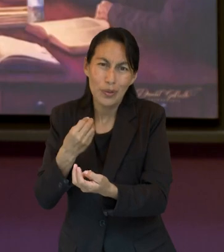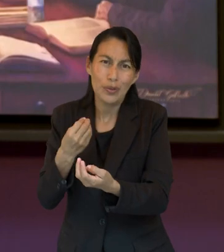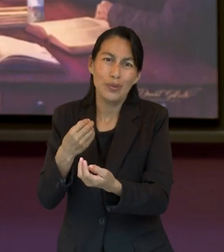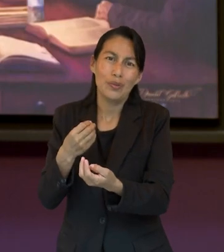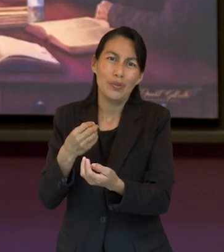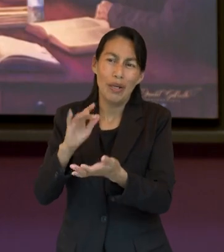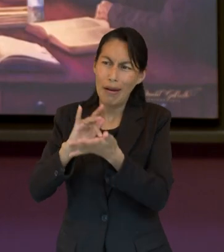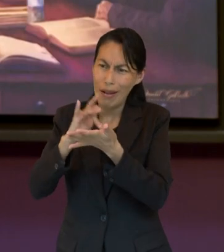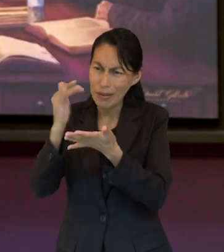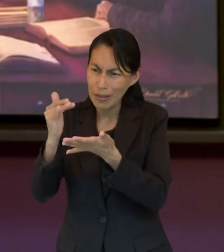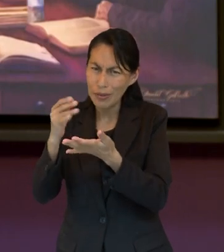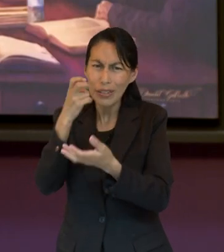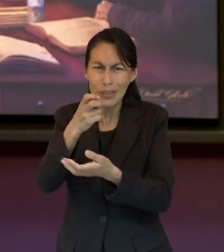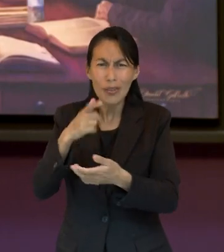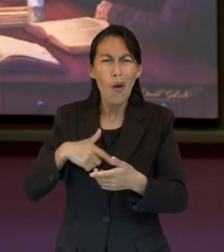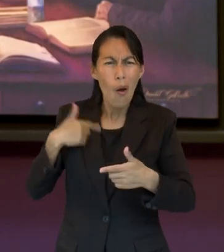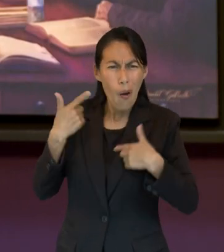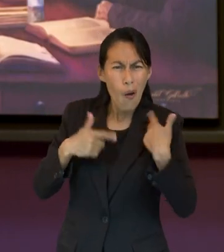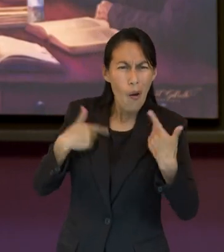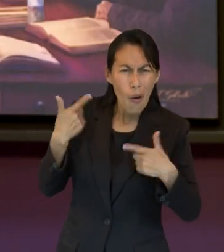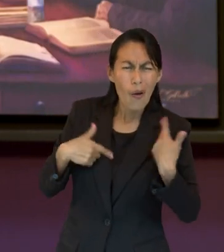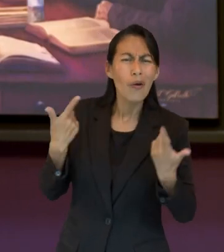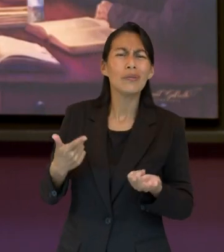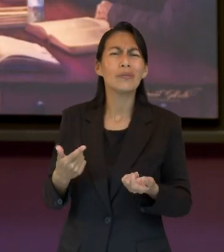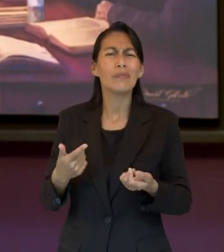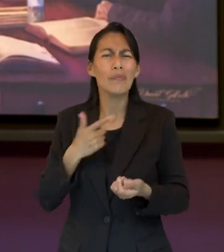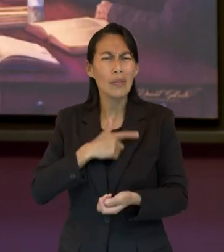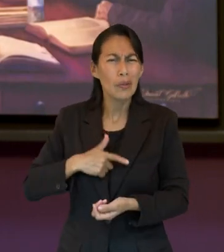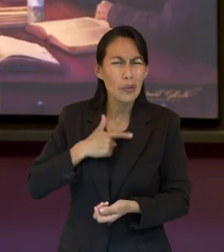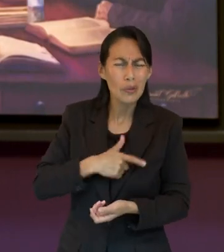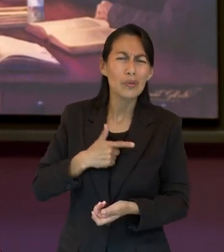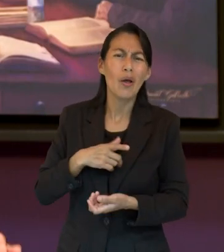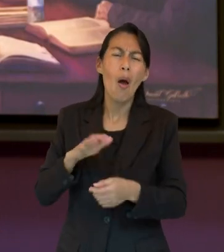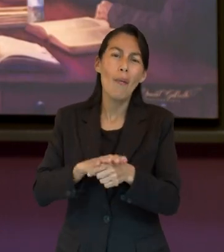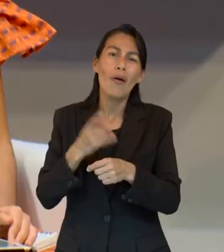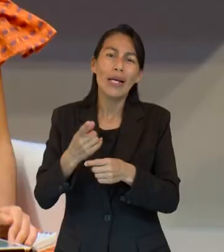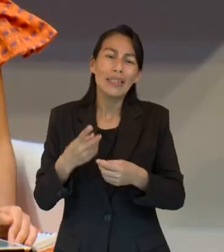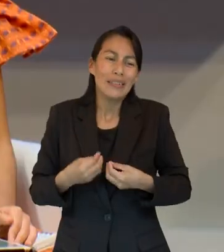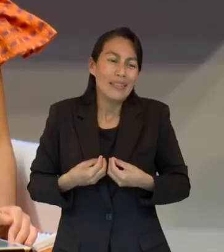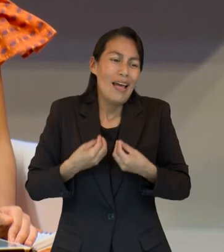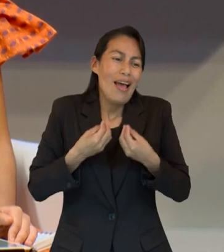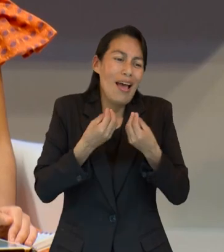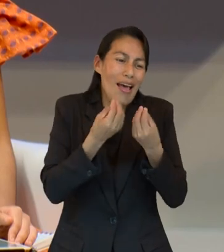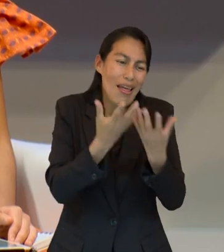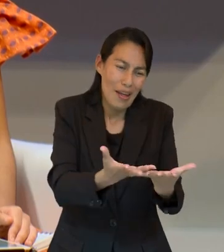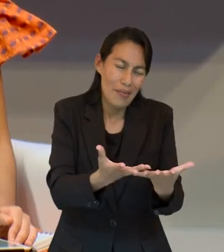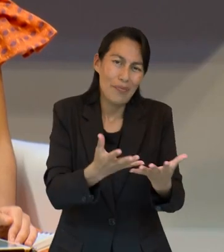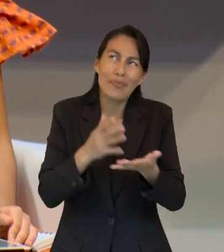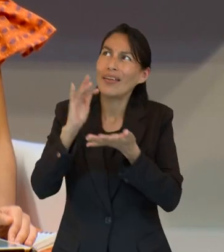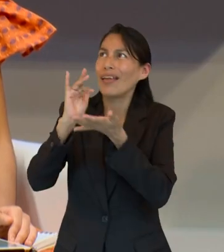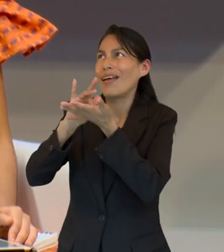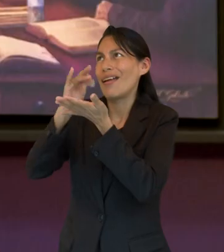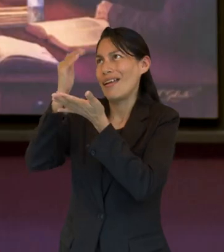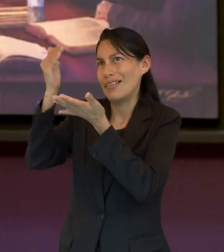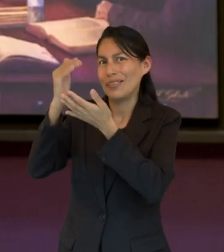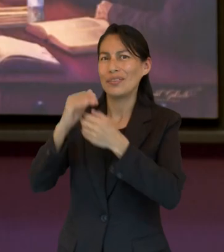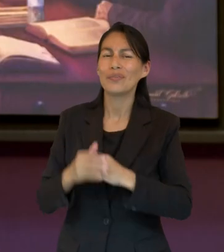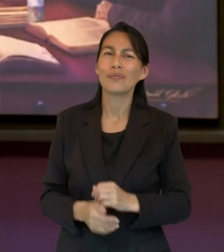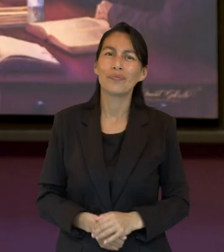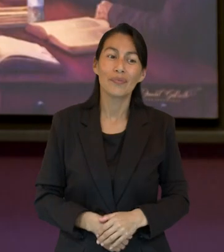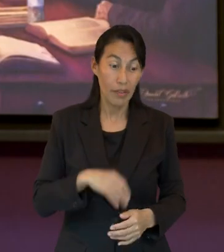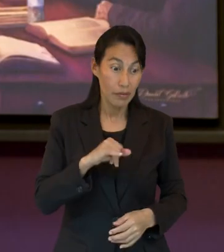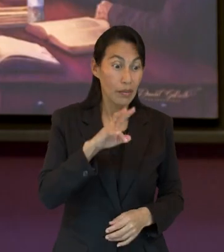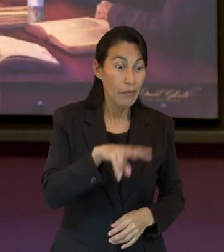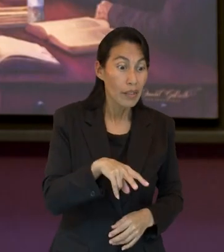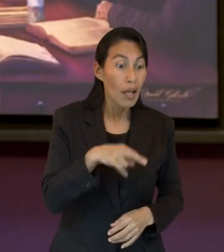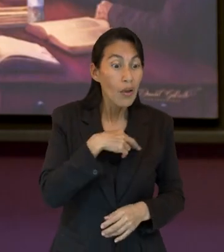que yo creo que ese acto de gratitud hay un gozo ¿no es cierto? como que se transmite se comparte ese acto de